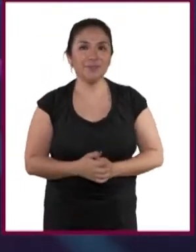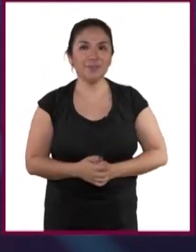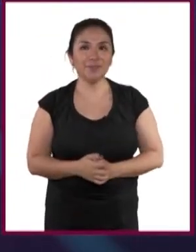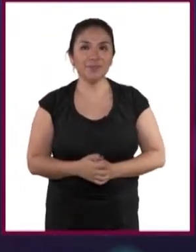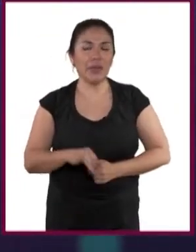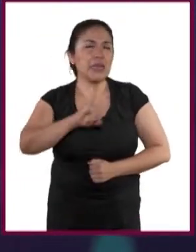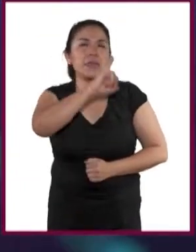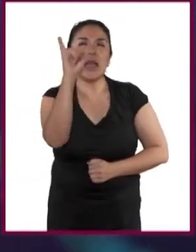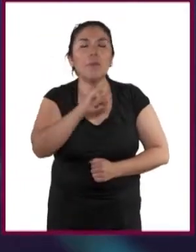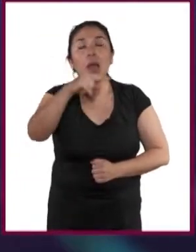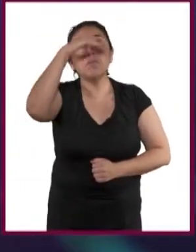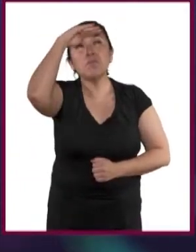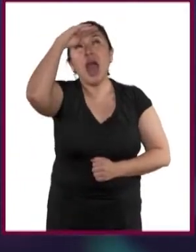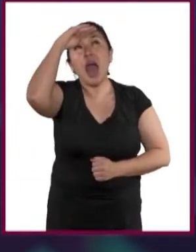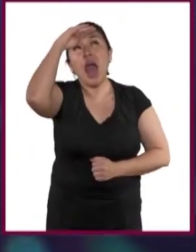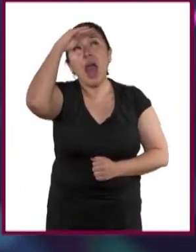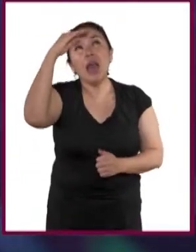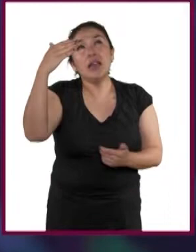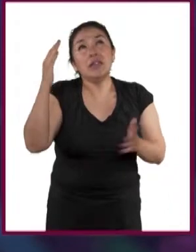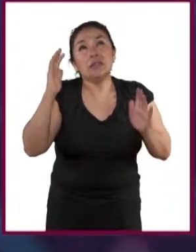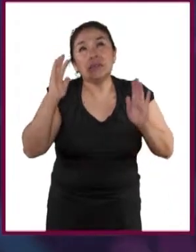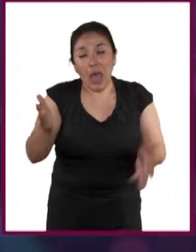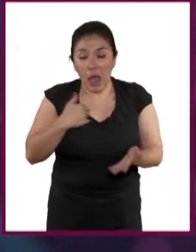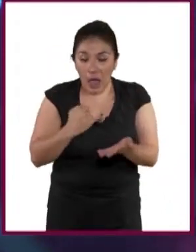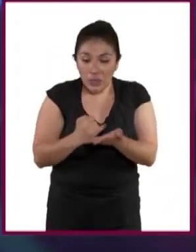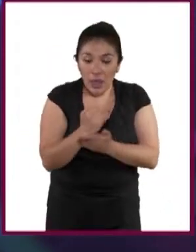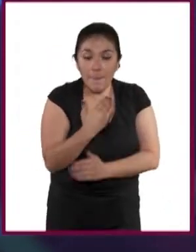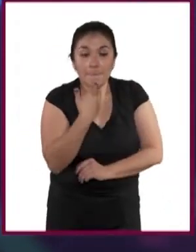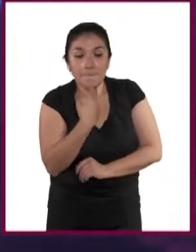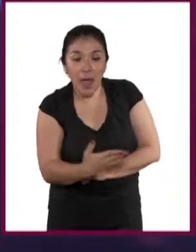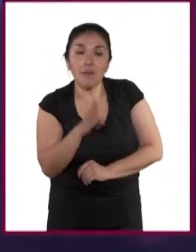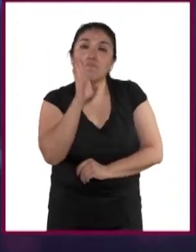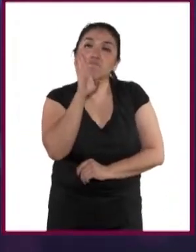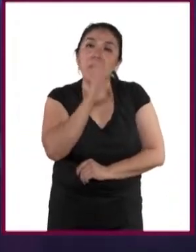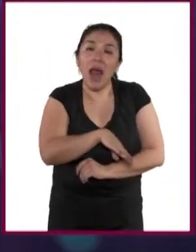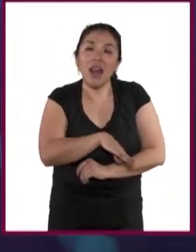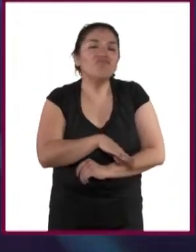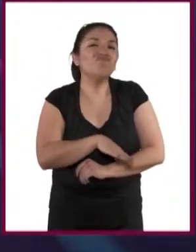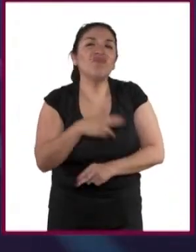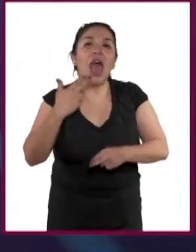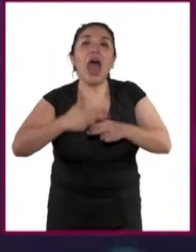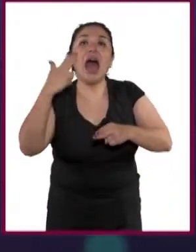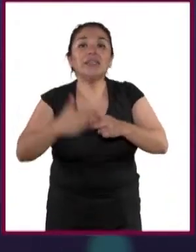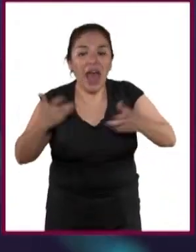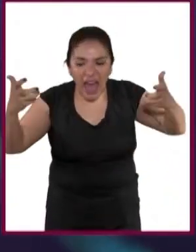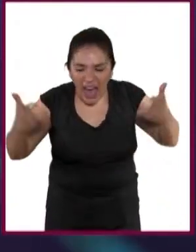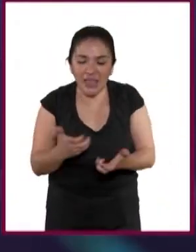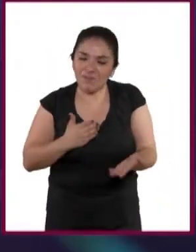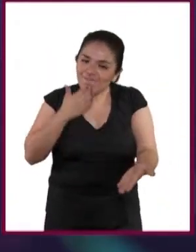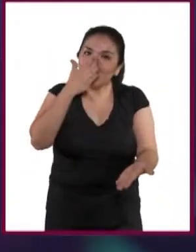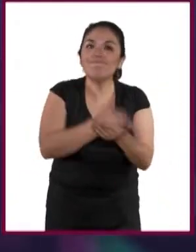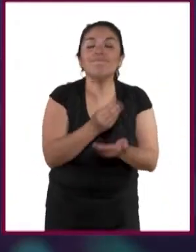Nunca sabrán si han decidido correctamente hasta que lo realicen.